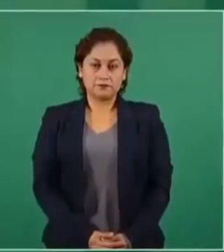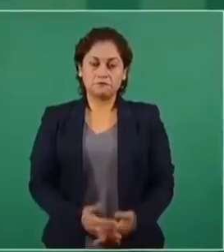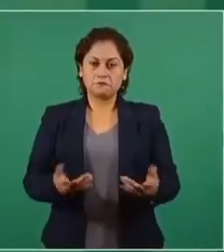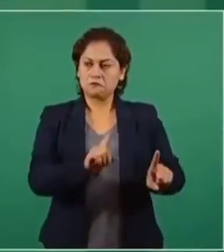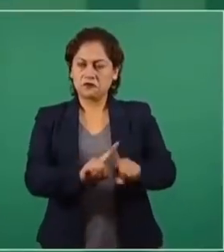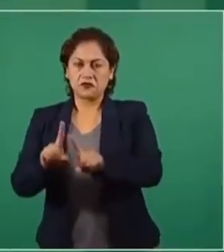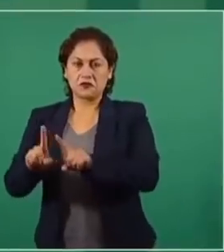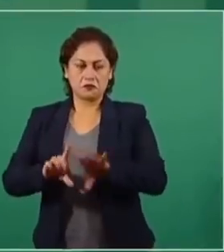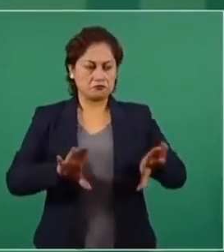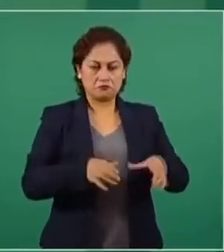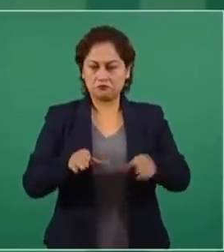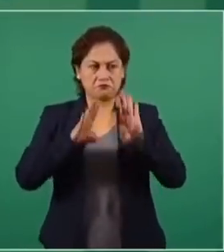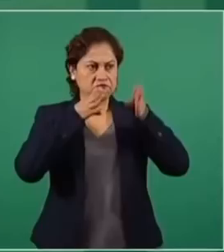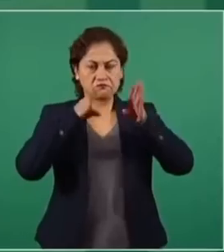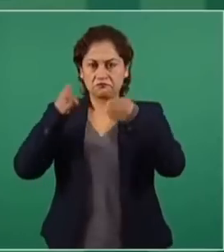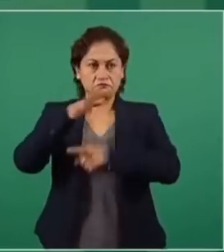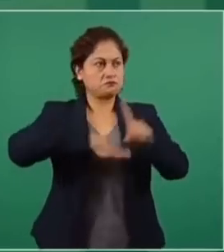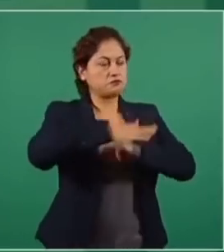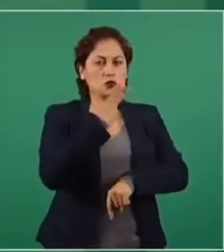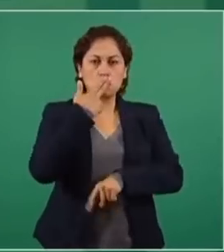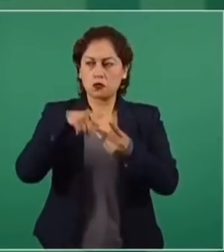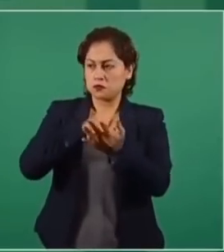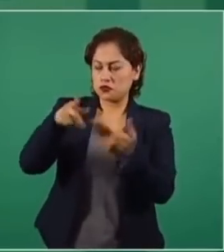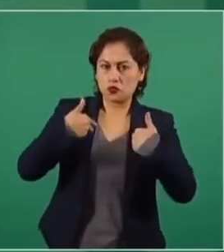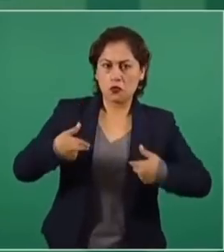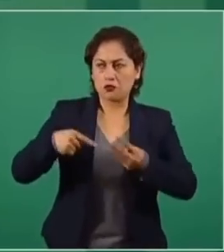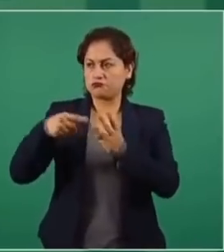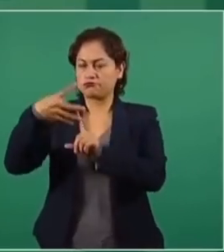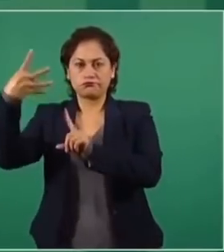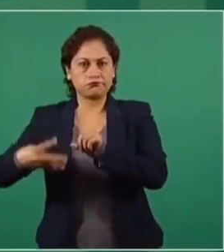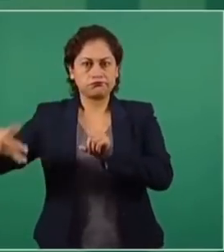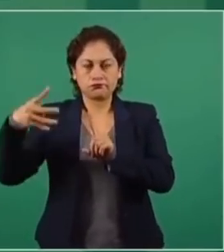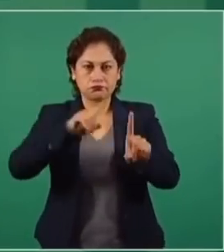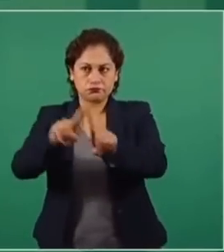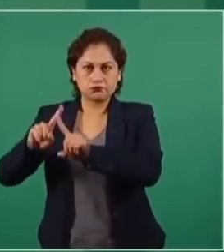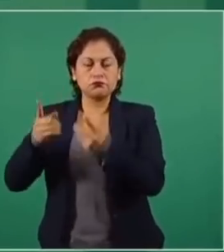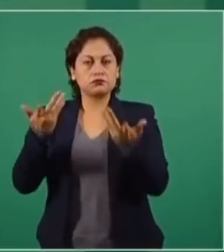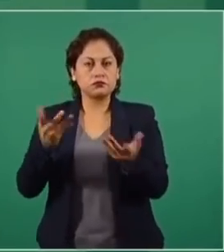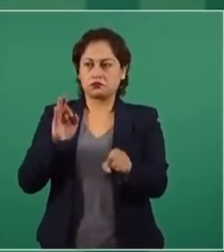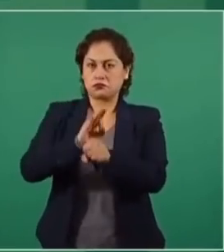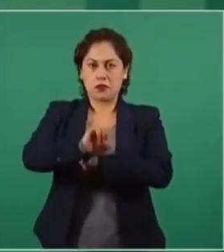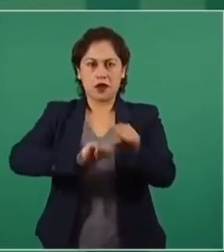derechos humanos, la diversidad sexual, la defensa de los animales.